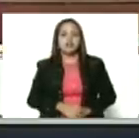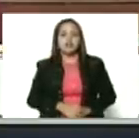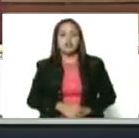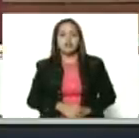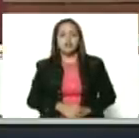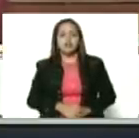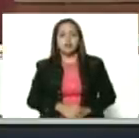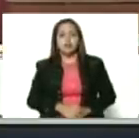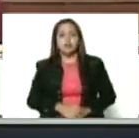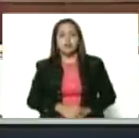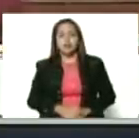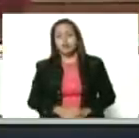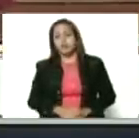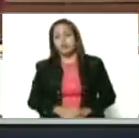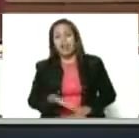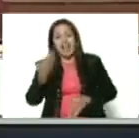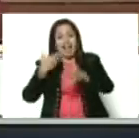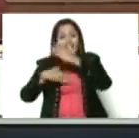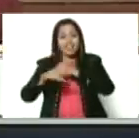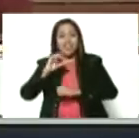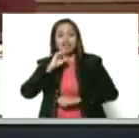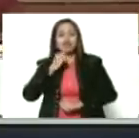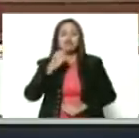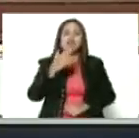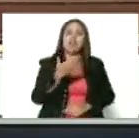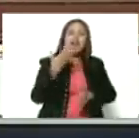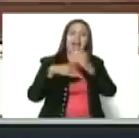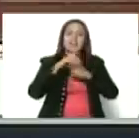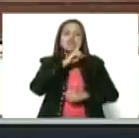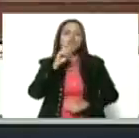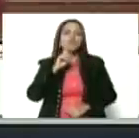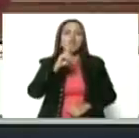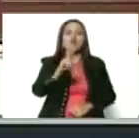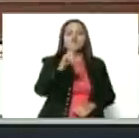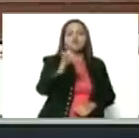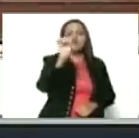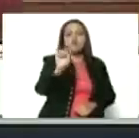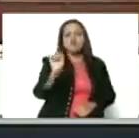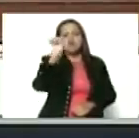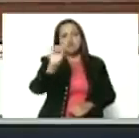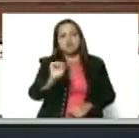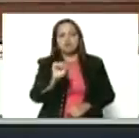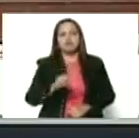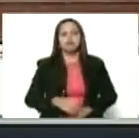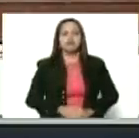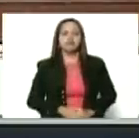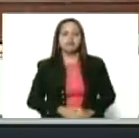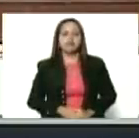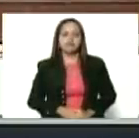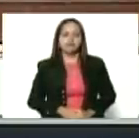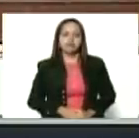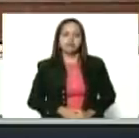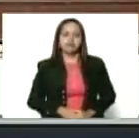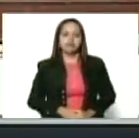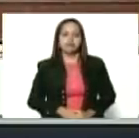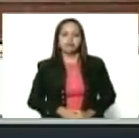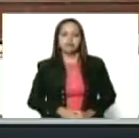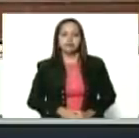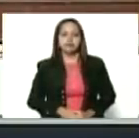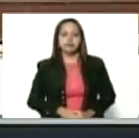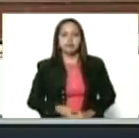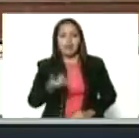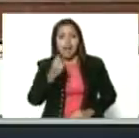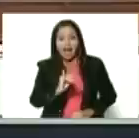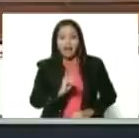República Socialista Soviética, la URSS, con Vladimir Ilis Ulyanot, Lenin al frente. Así que ha sido una